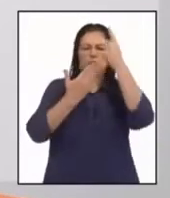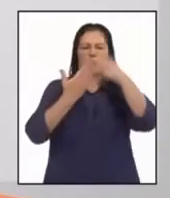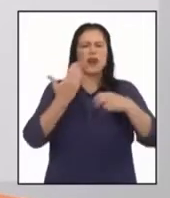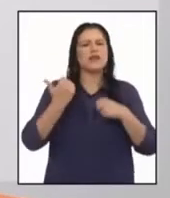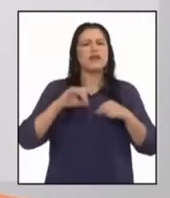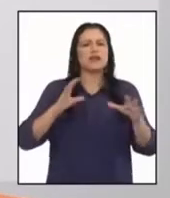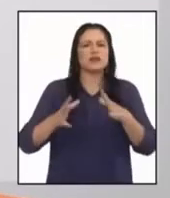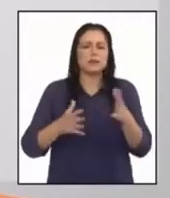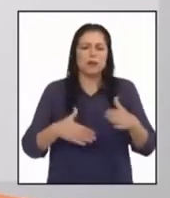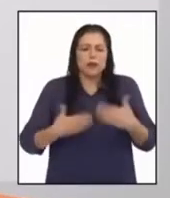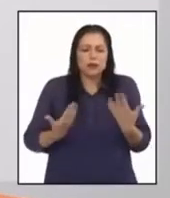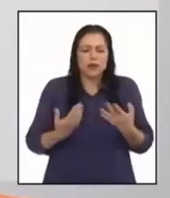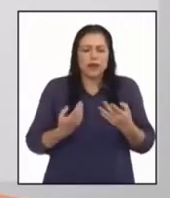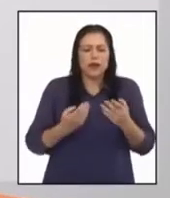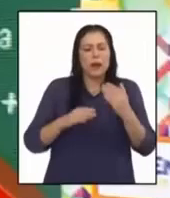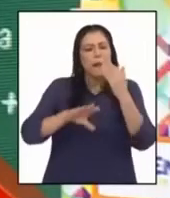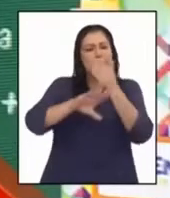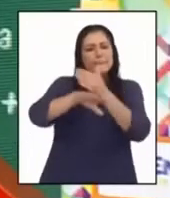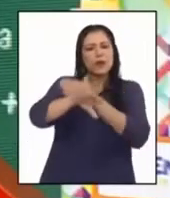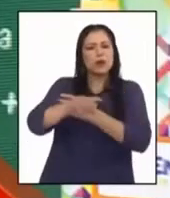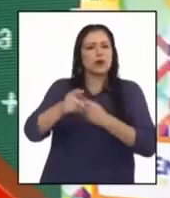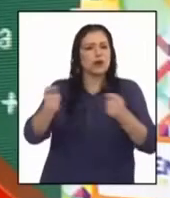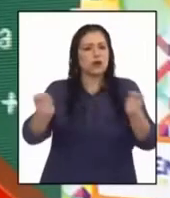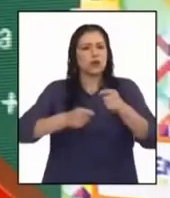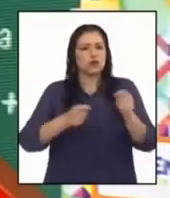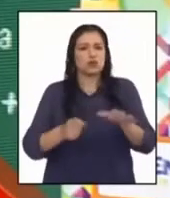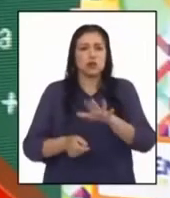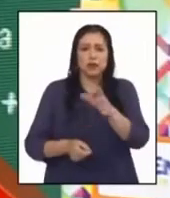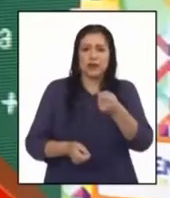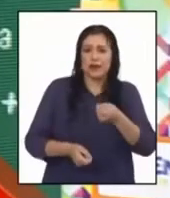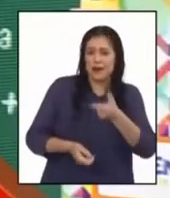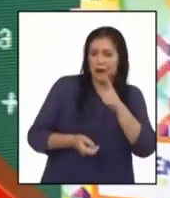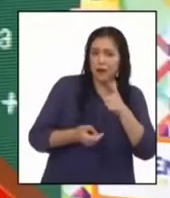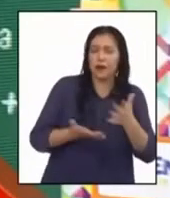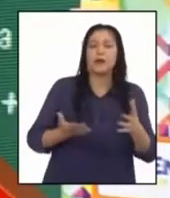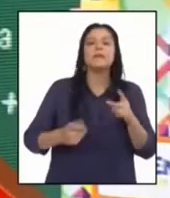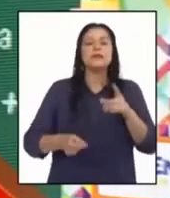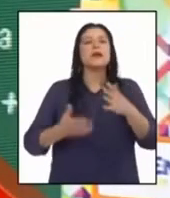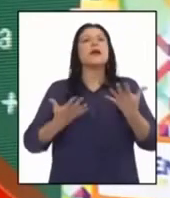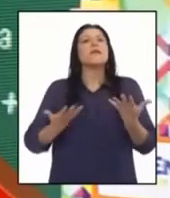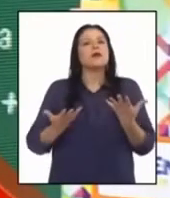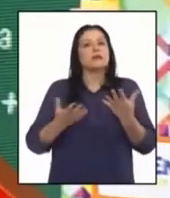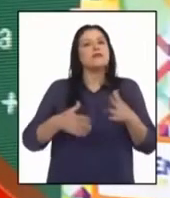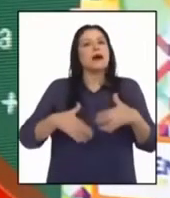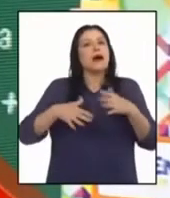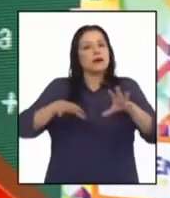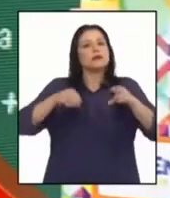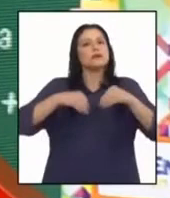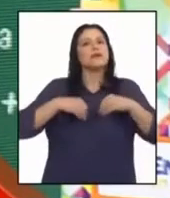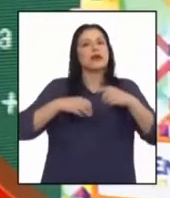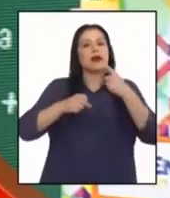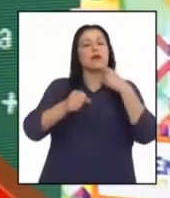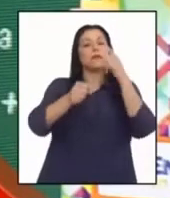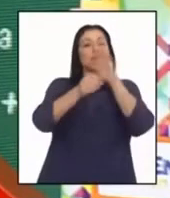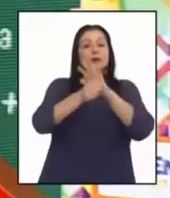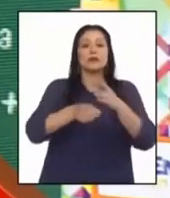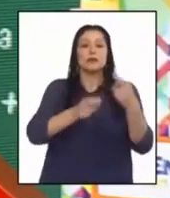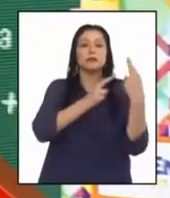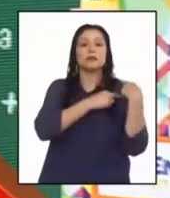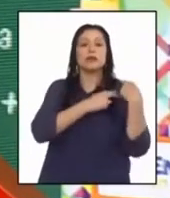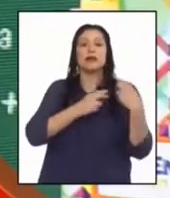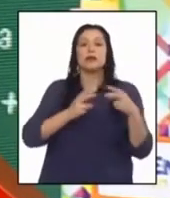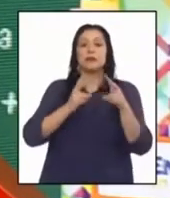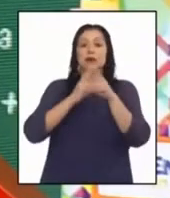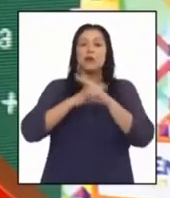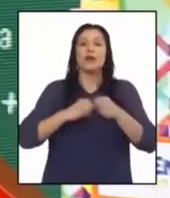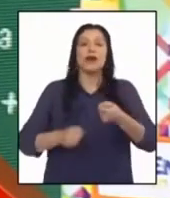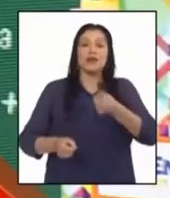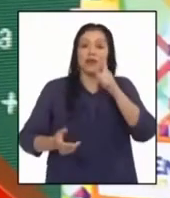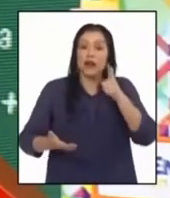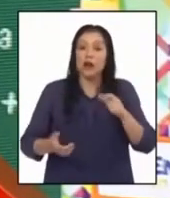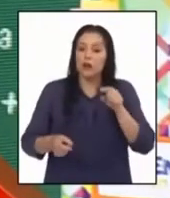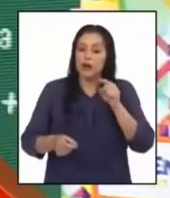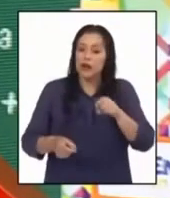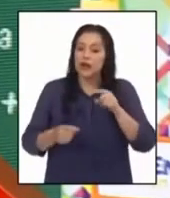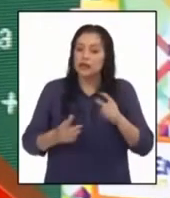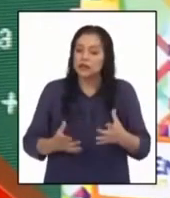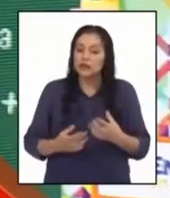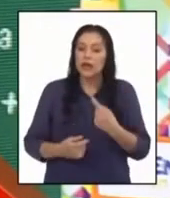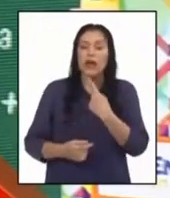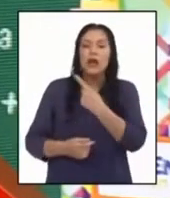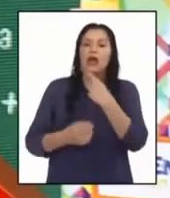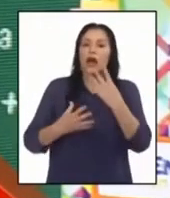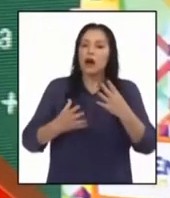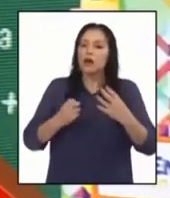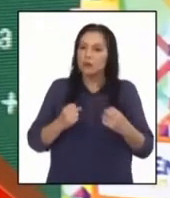mejorar la gestión de la cuenca? Porque nos permite asumir compromisos y responsabilidades para el cuidado del agua. De esta manera nos vamos